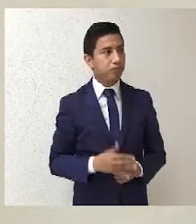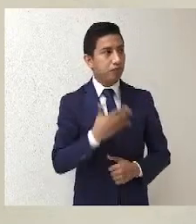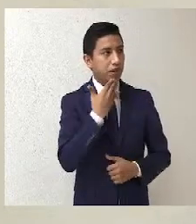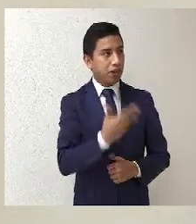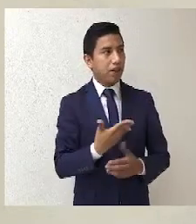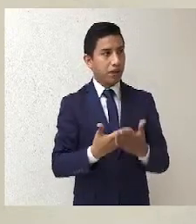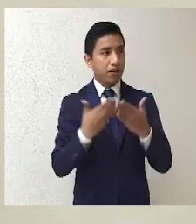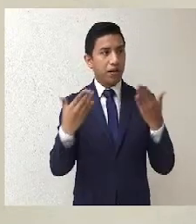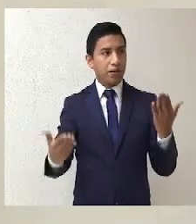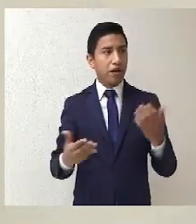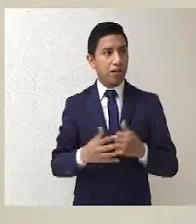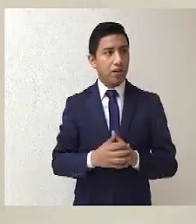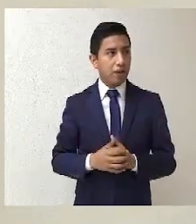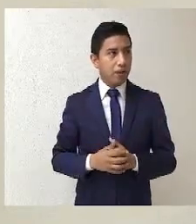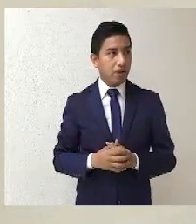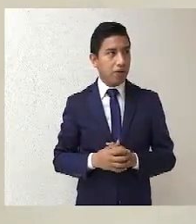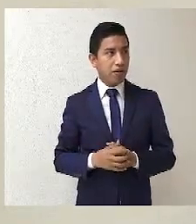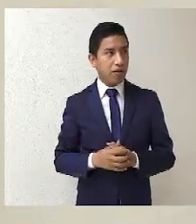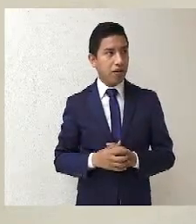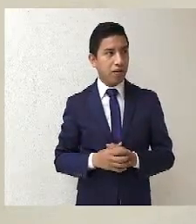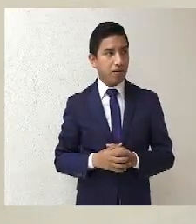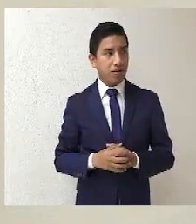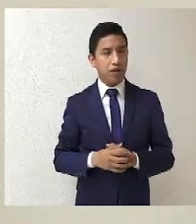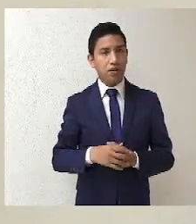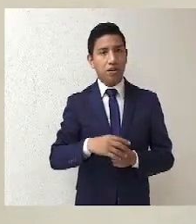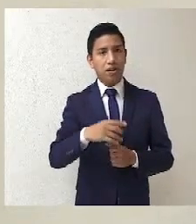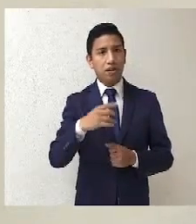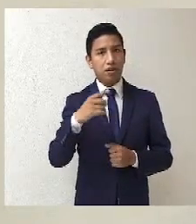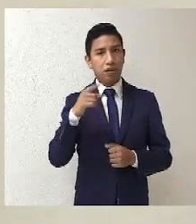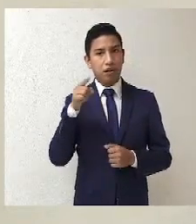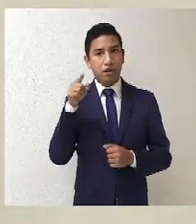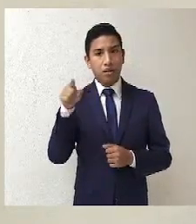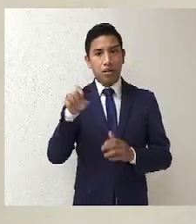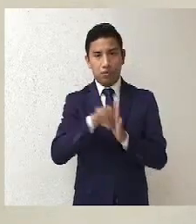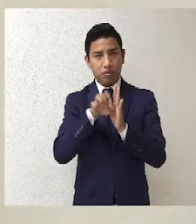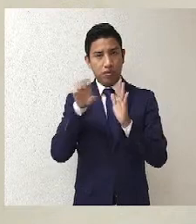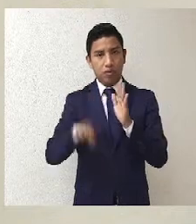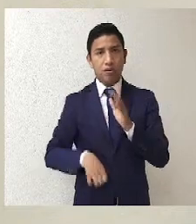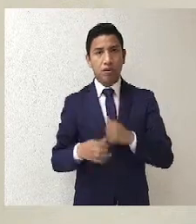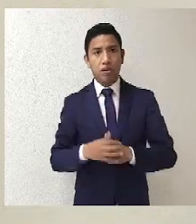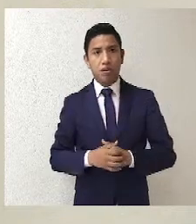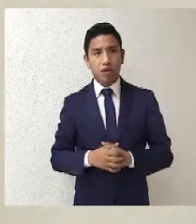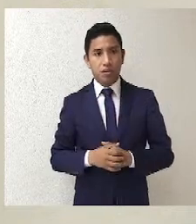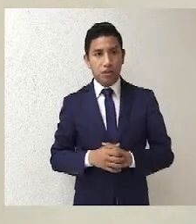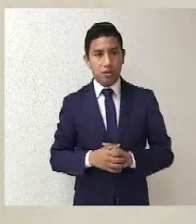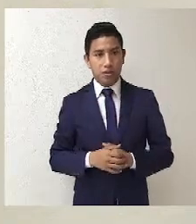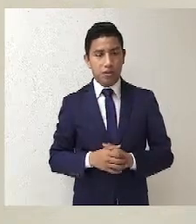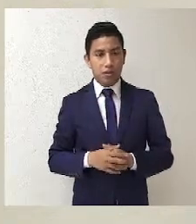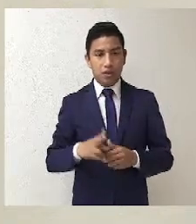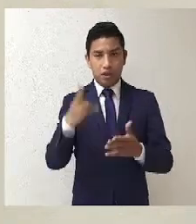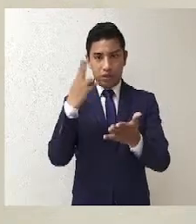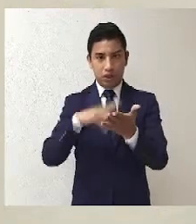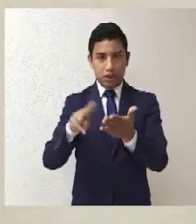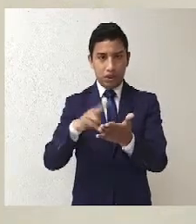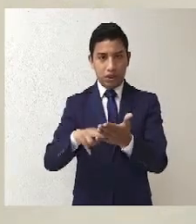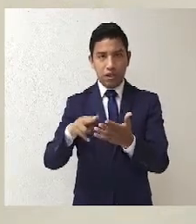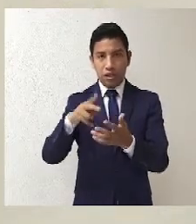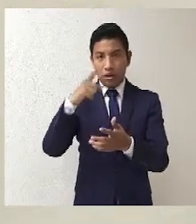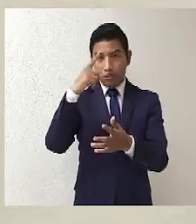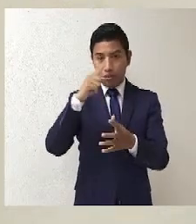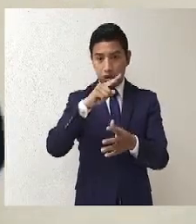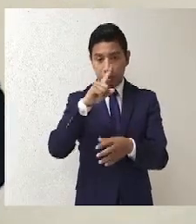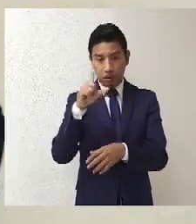¿Qué fue lo que razona? La Comisión Nacional sólo estaba obligada a publicar la relación de las instituciones de registro y no el dictamen.